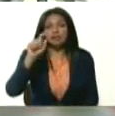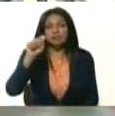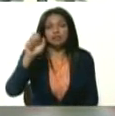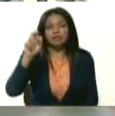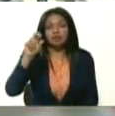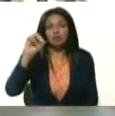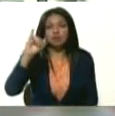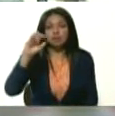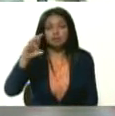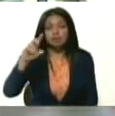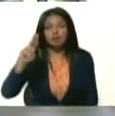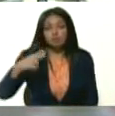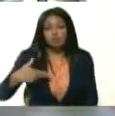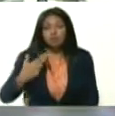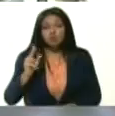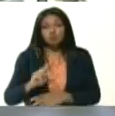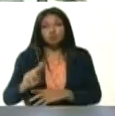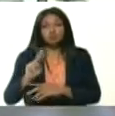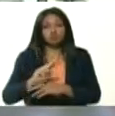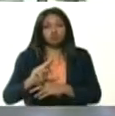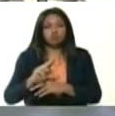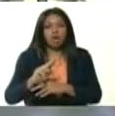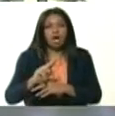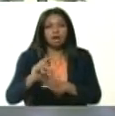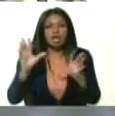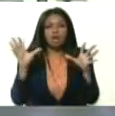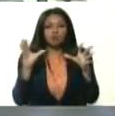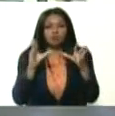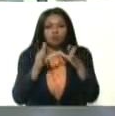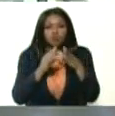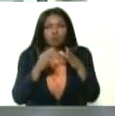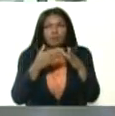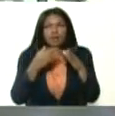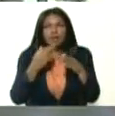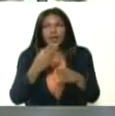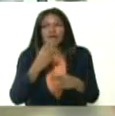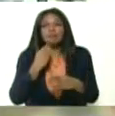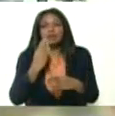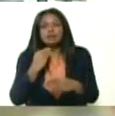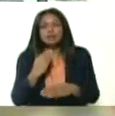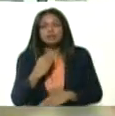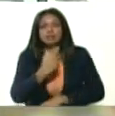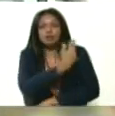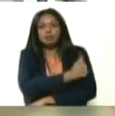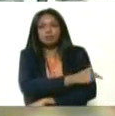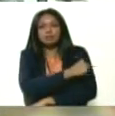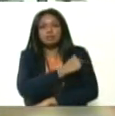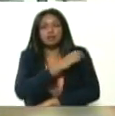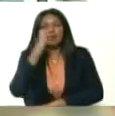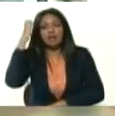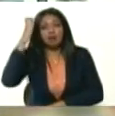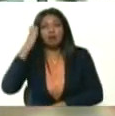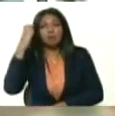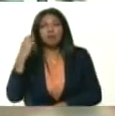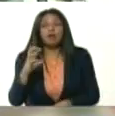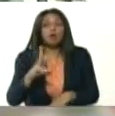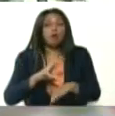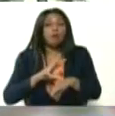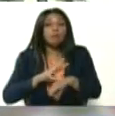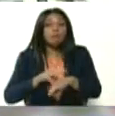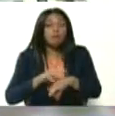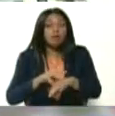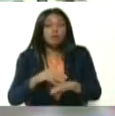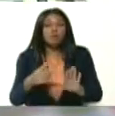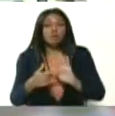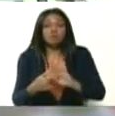de antiinflamatorio. Y eso se derivó de experiencias en hospitales europeos donde los médicos han manifestado